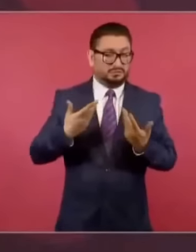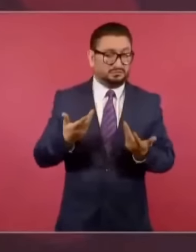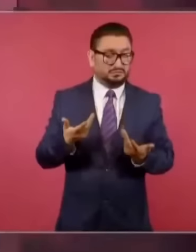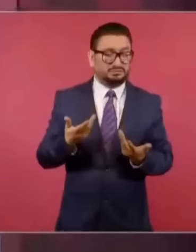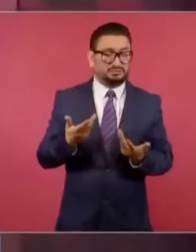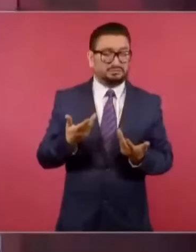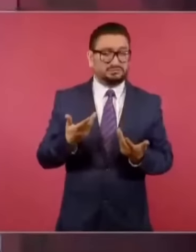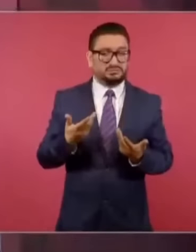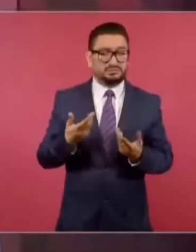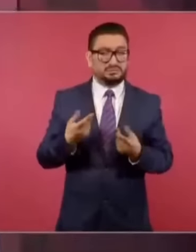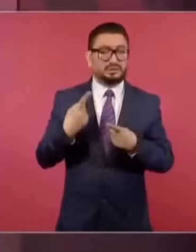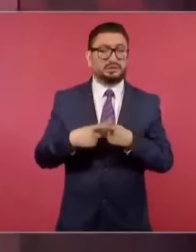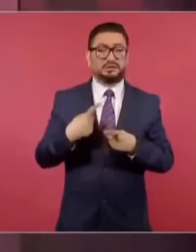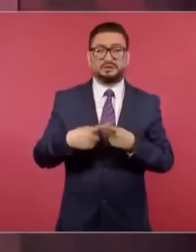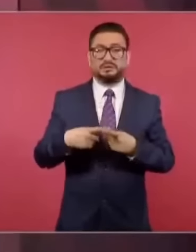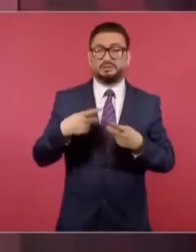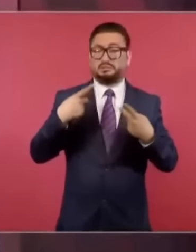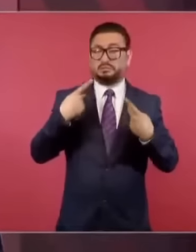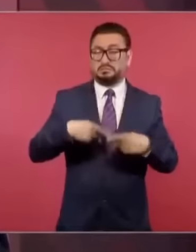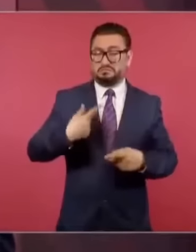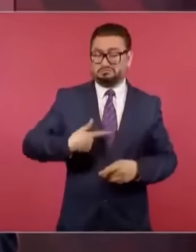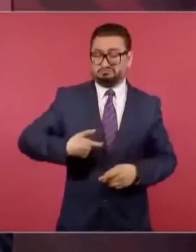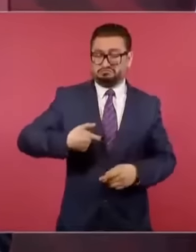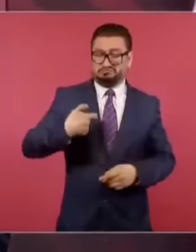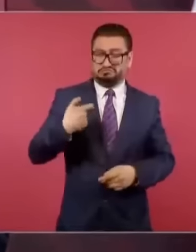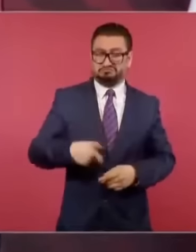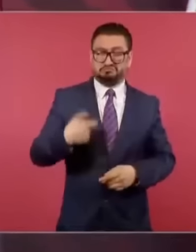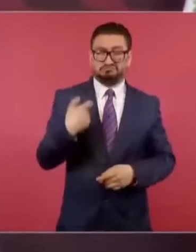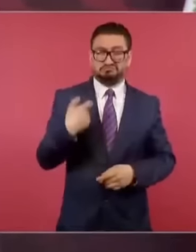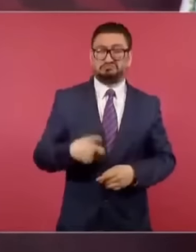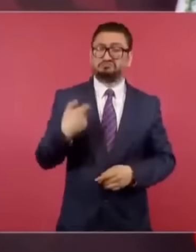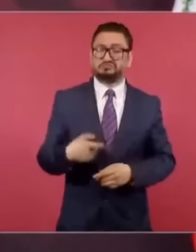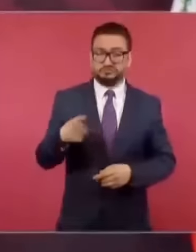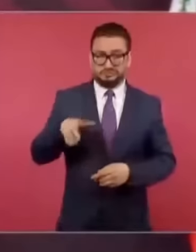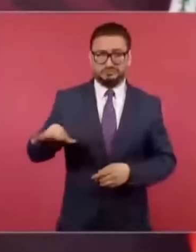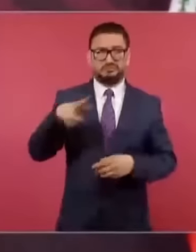los potentados, los machuchones, y algunos